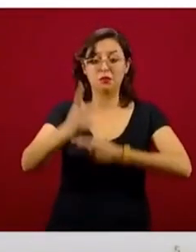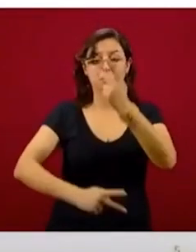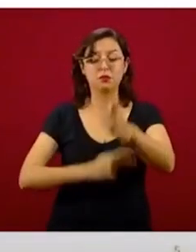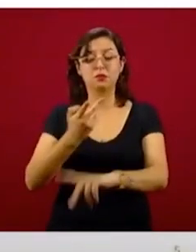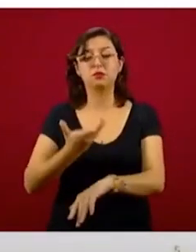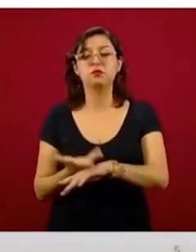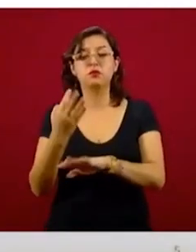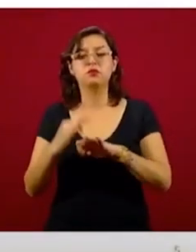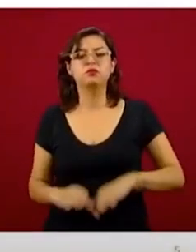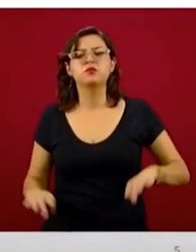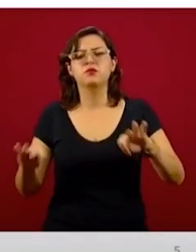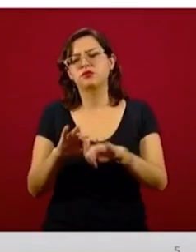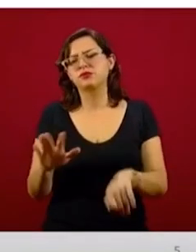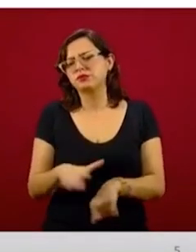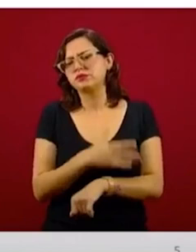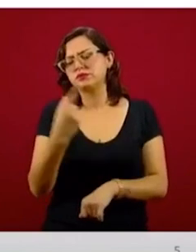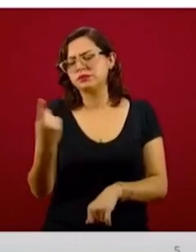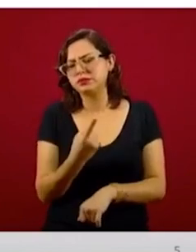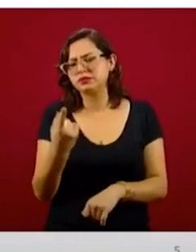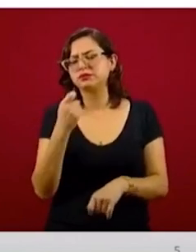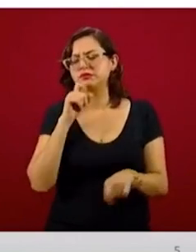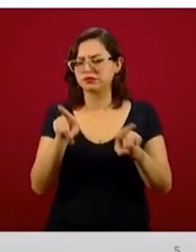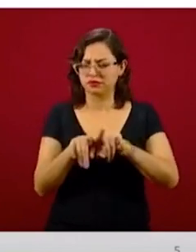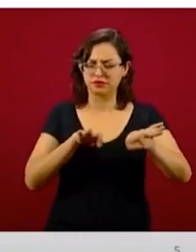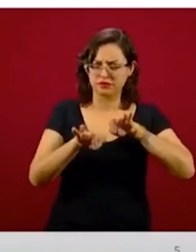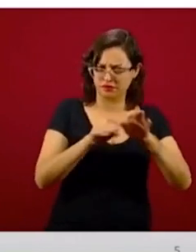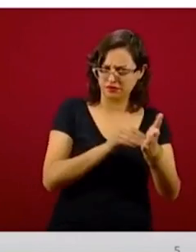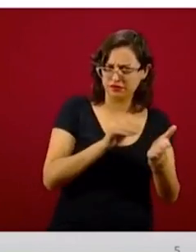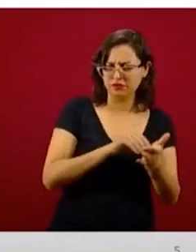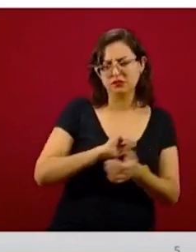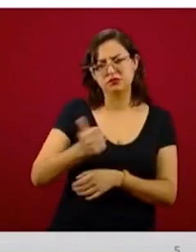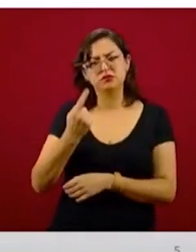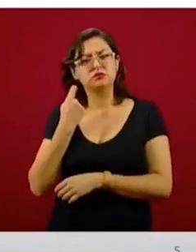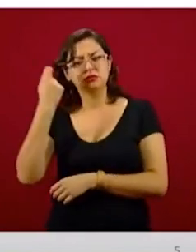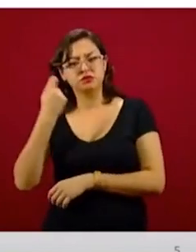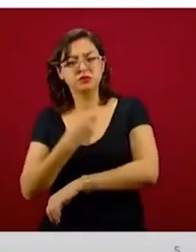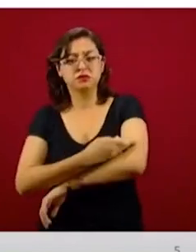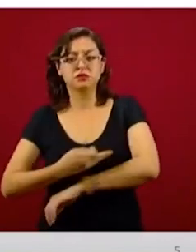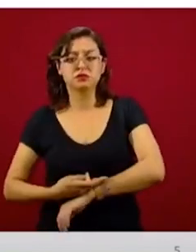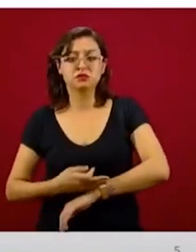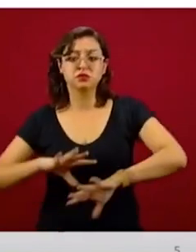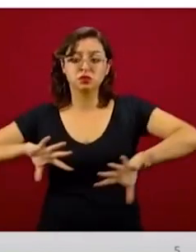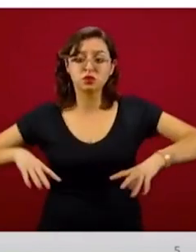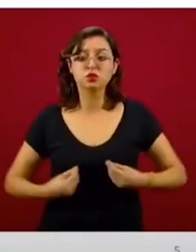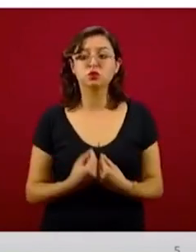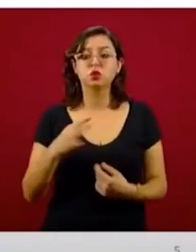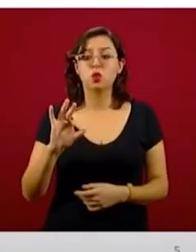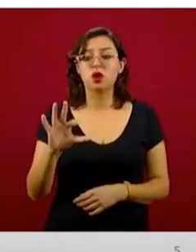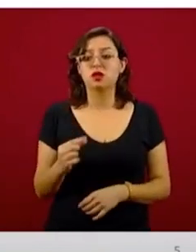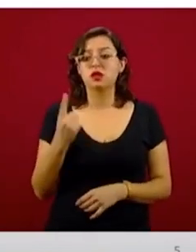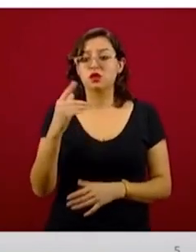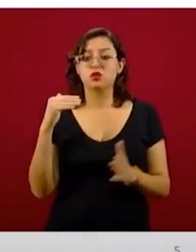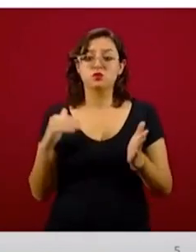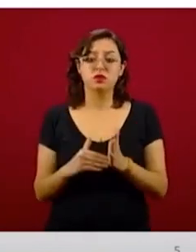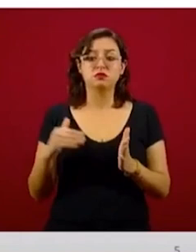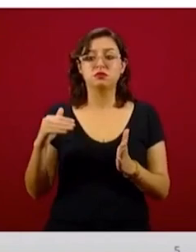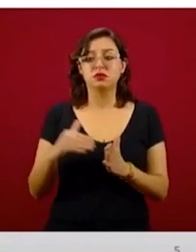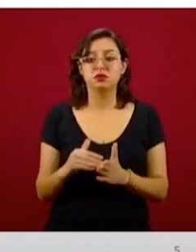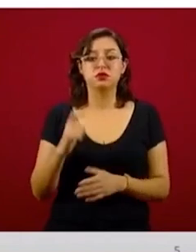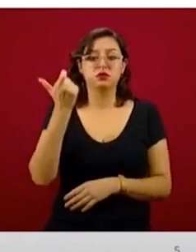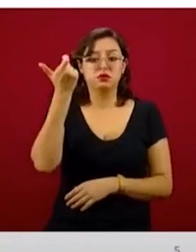trabajadores, así como jubilados, pensionados y sus familias? Porque este fondo vale 41 mil millones de pesos, casi 42 mil millones de pesos.